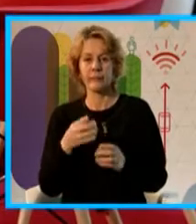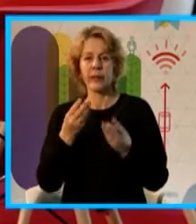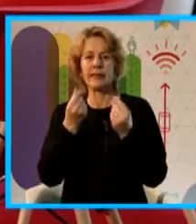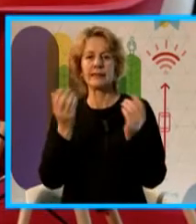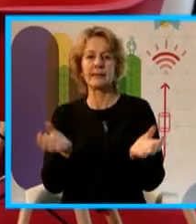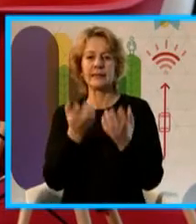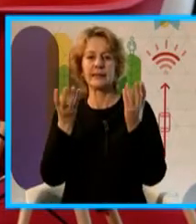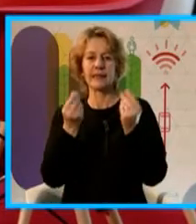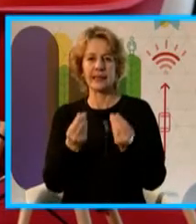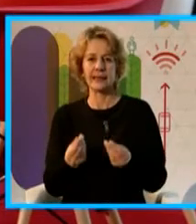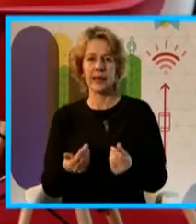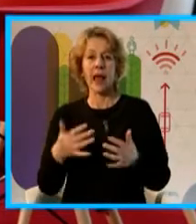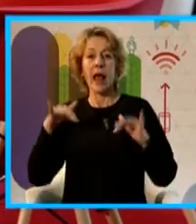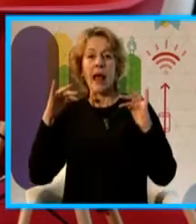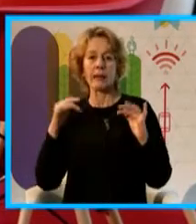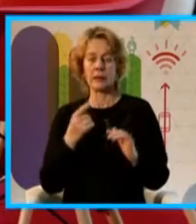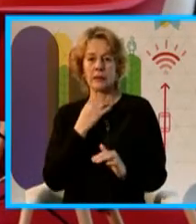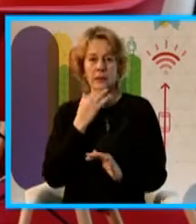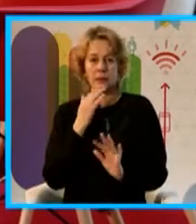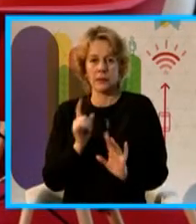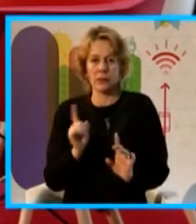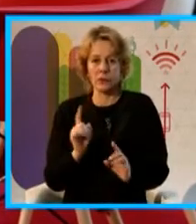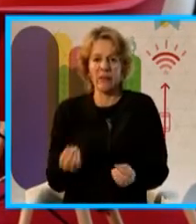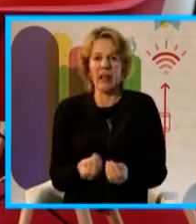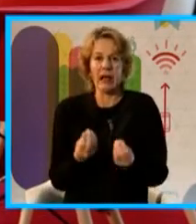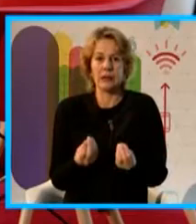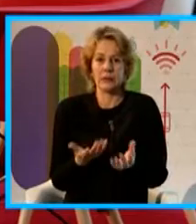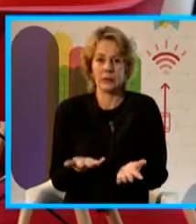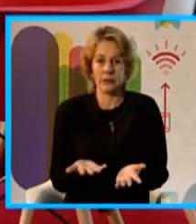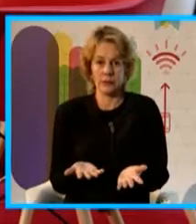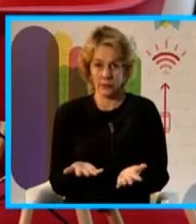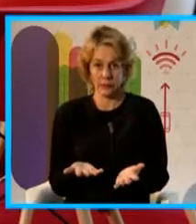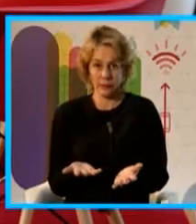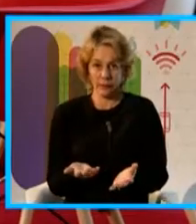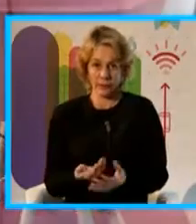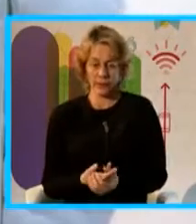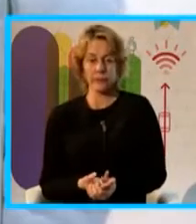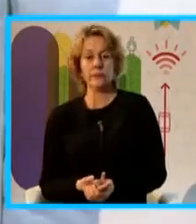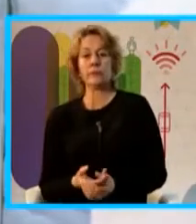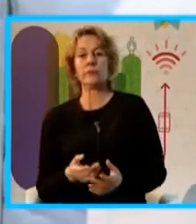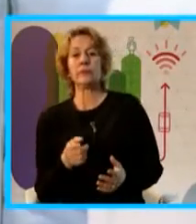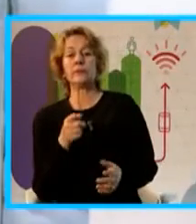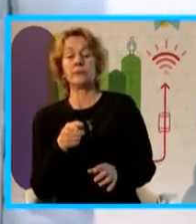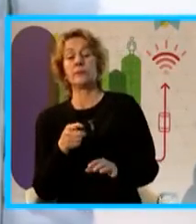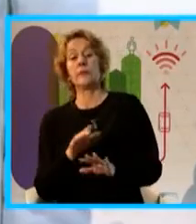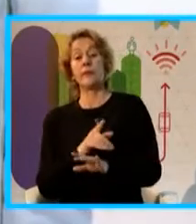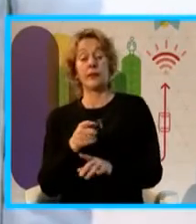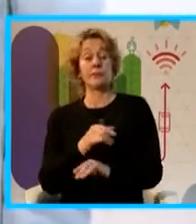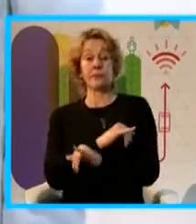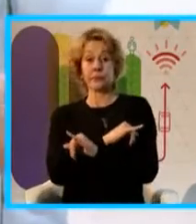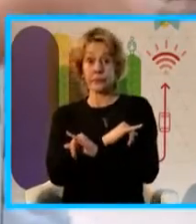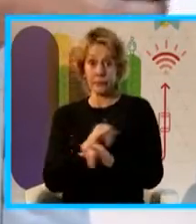material particulado que aumentó y nada más. Bueno, la cuestión es que una vez que tuvimos estos eventos se hizo